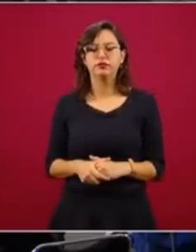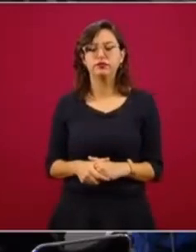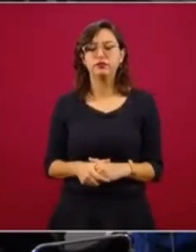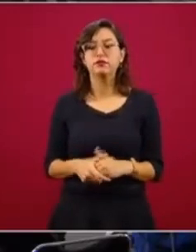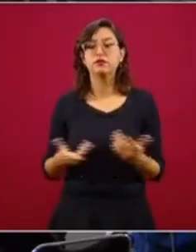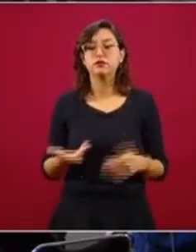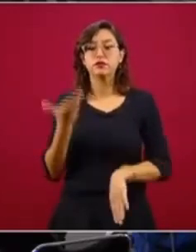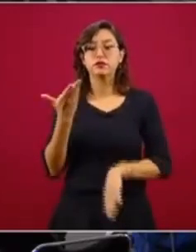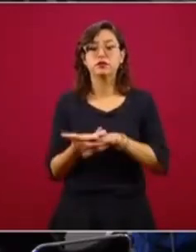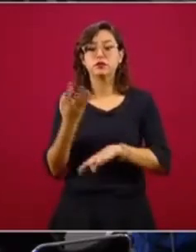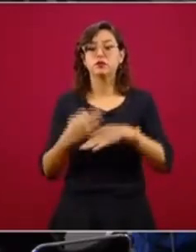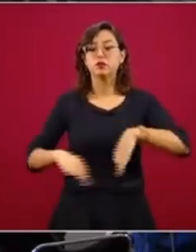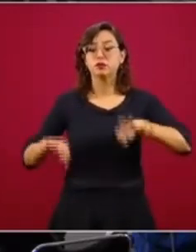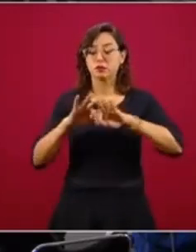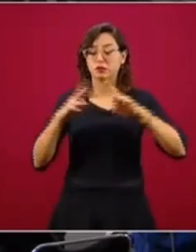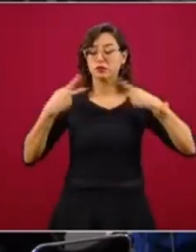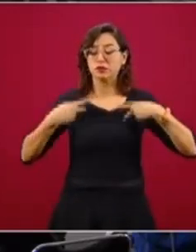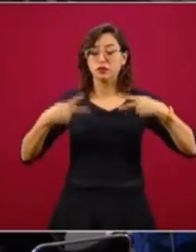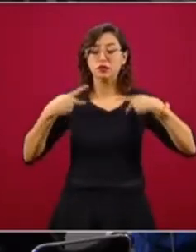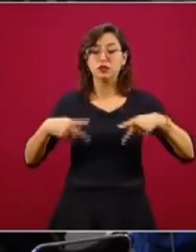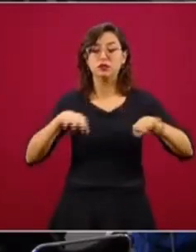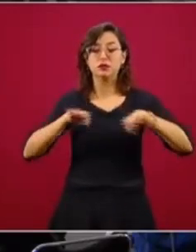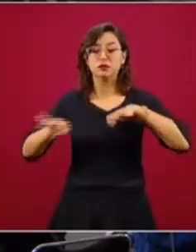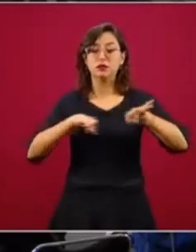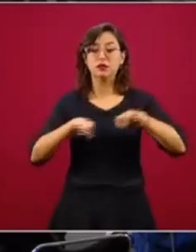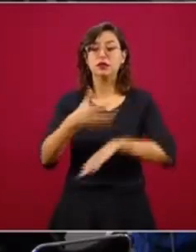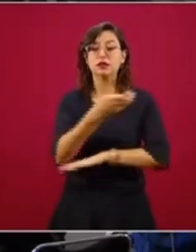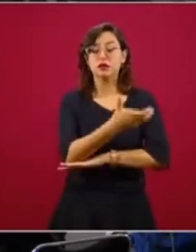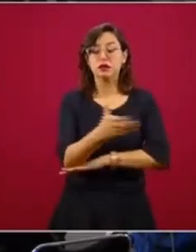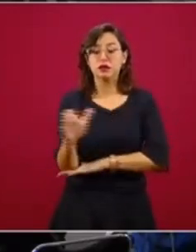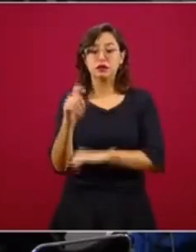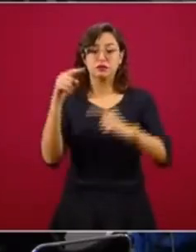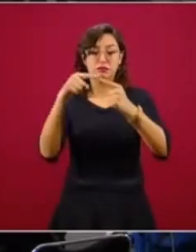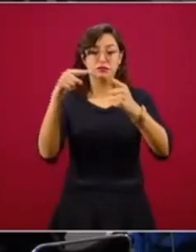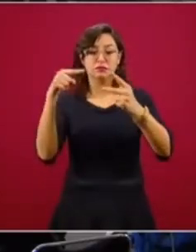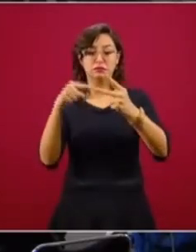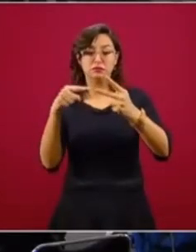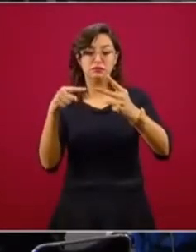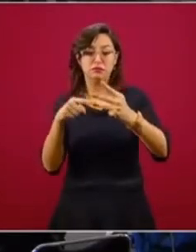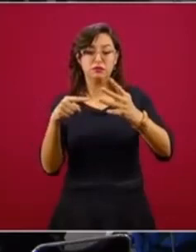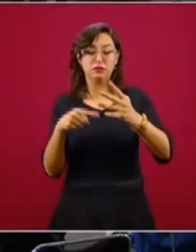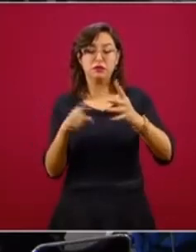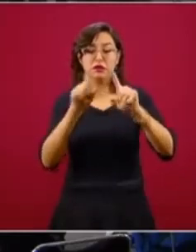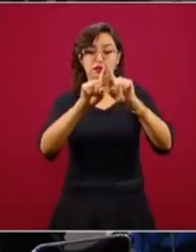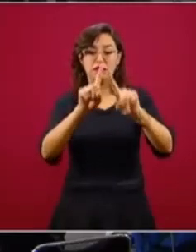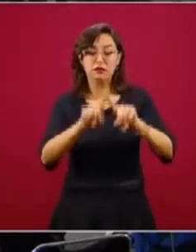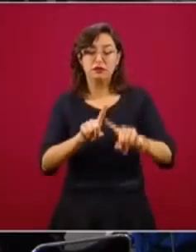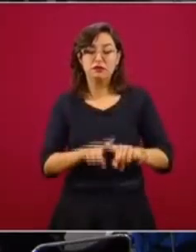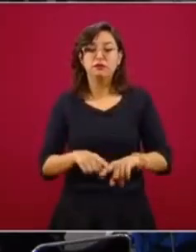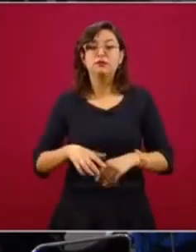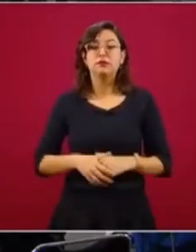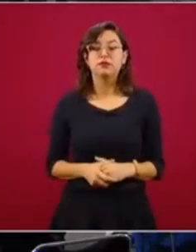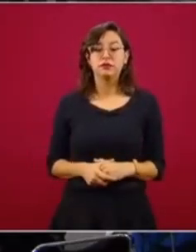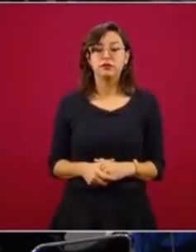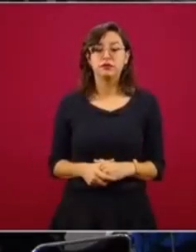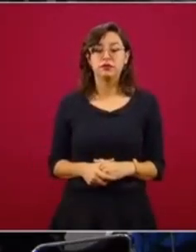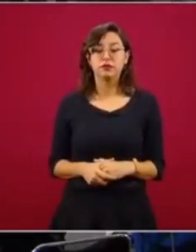importante porque ahí tenemos muchos trabajadores agrícolas, Houston, Atlanta, la siguiente, por favor,